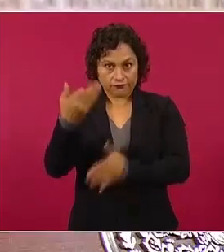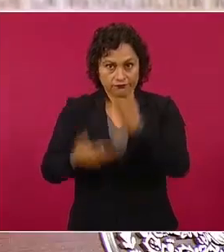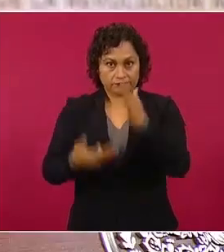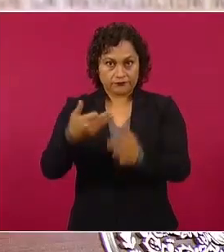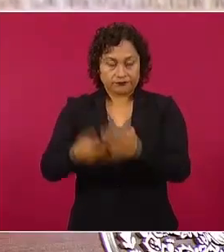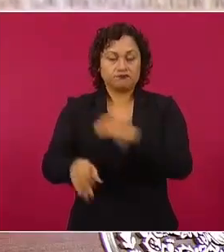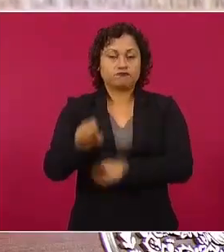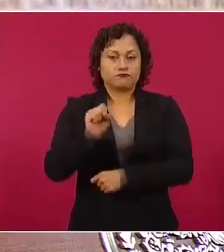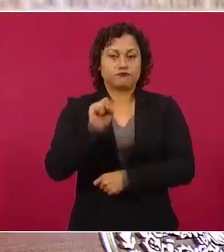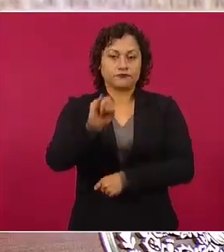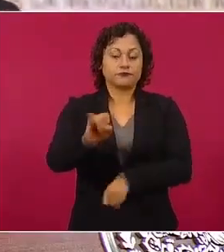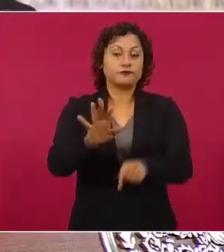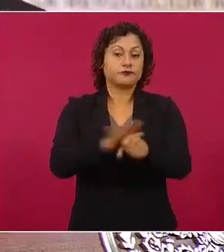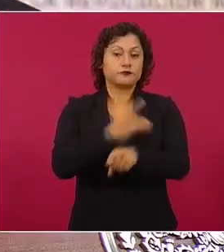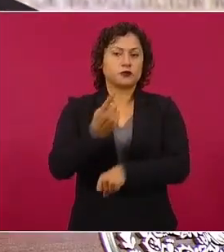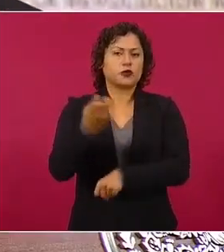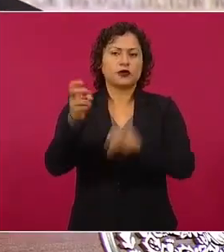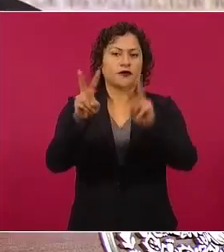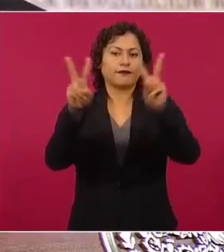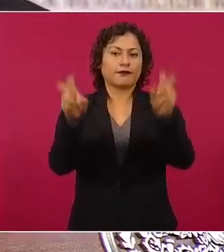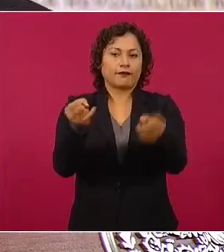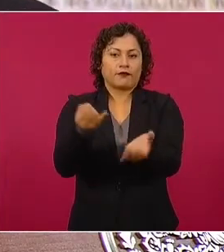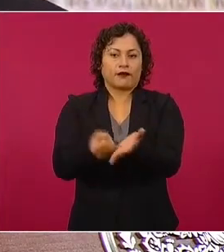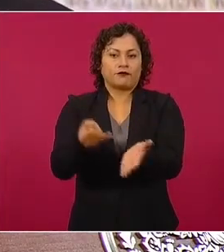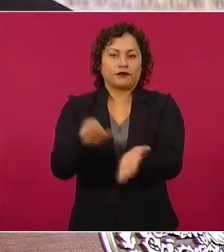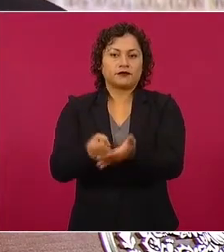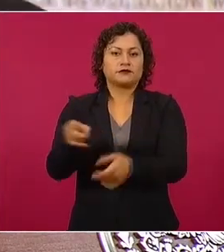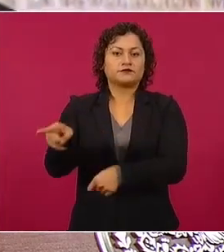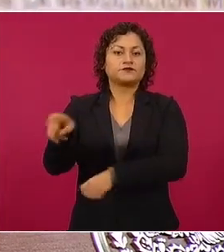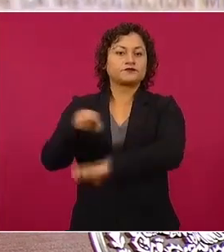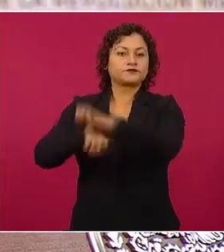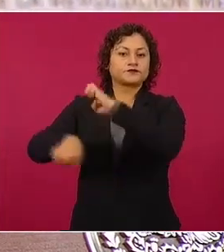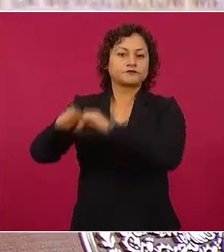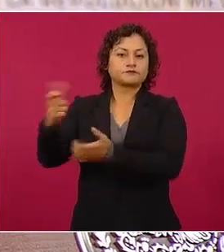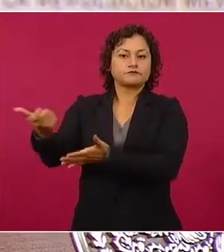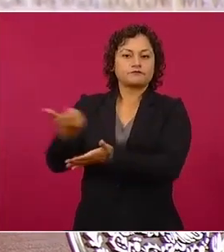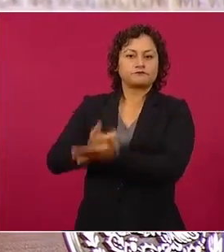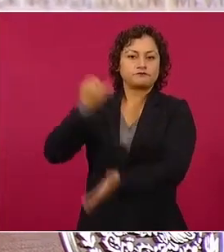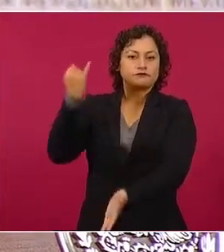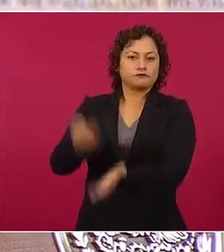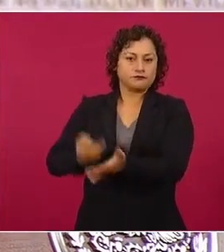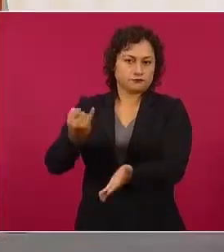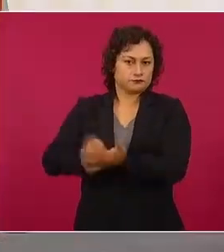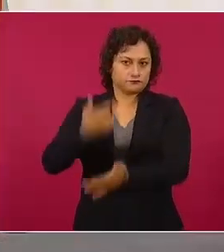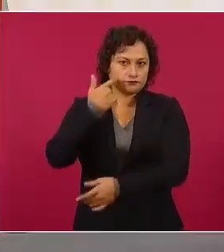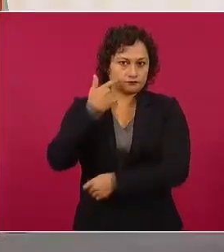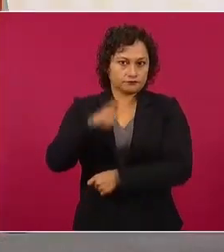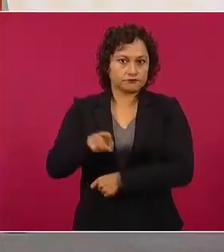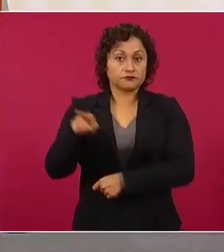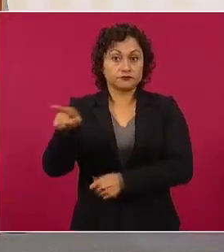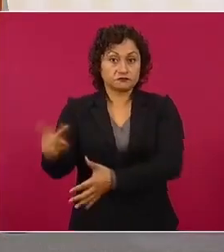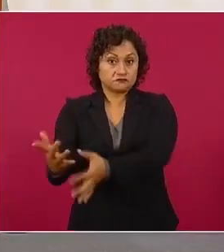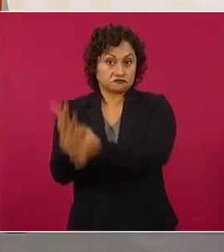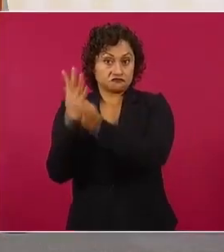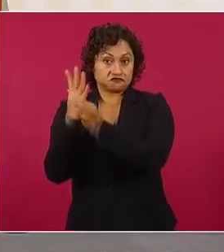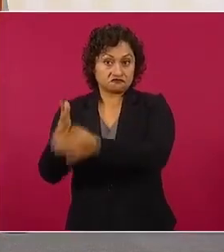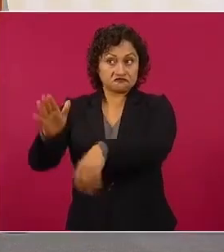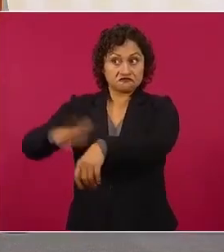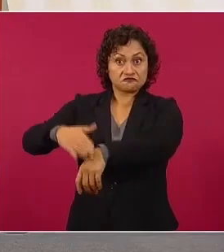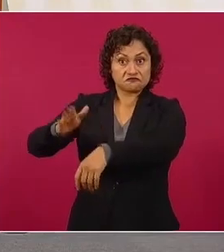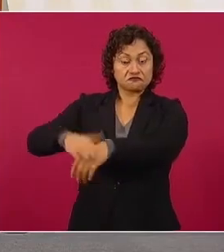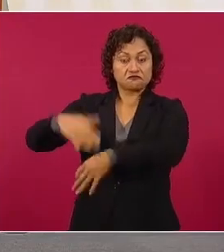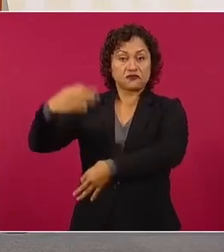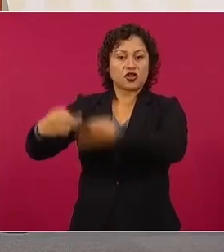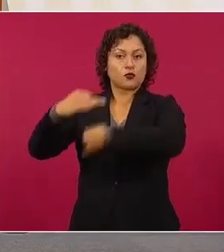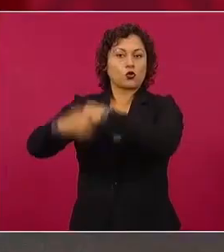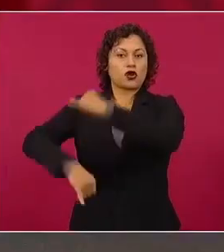porque es un asunto fiscal, no quieren pagar impuestos. Alegan discriminación fiscal en tribunales internacionales.